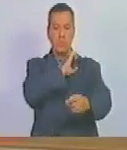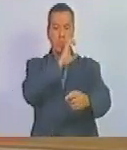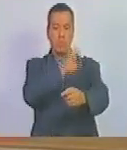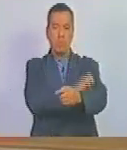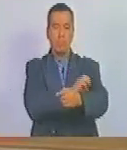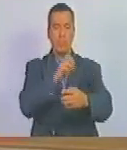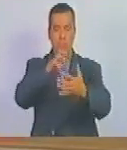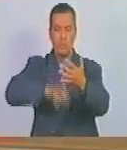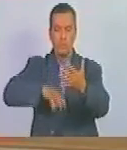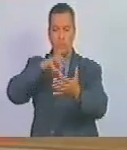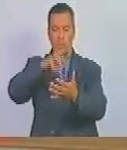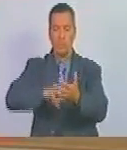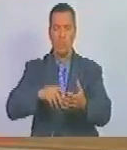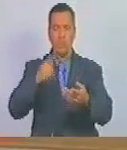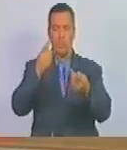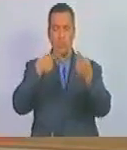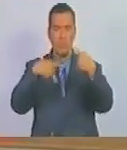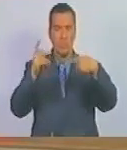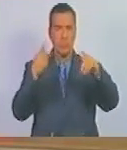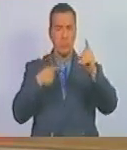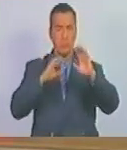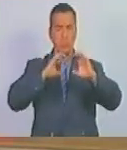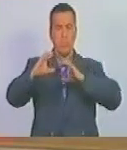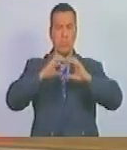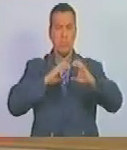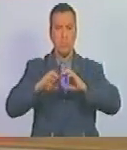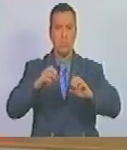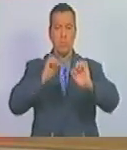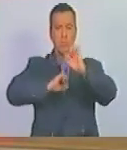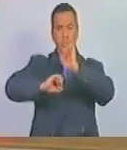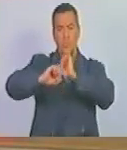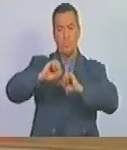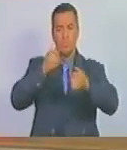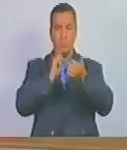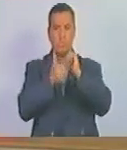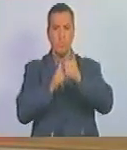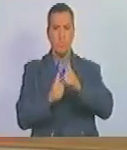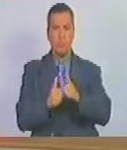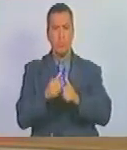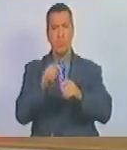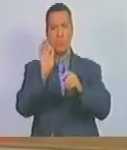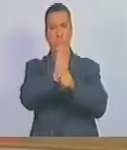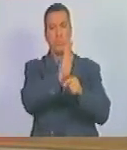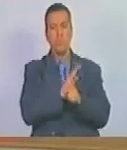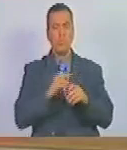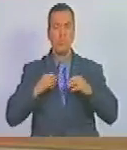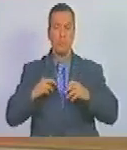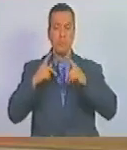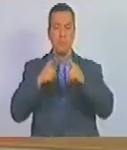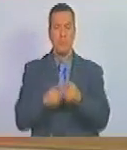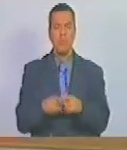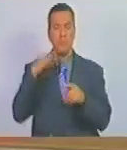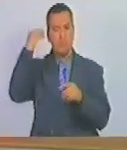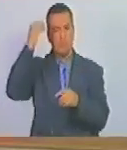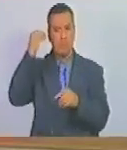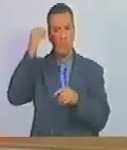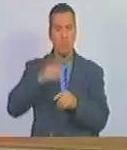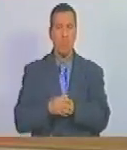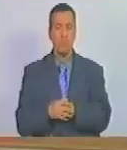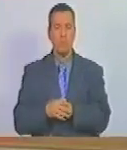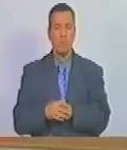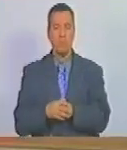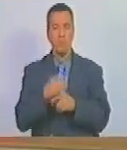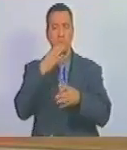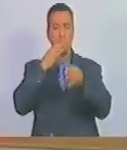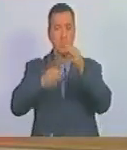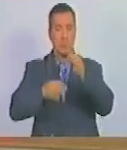agricultura turismo comunicación defensa deporte seguridad y salud considerando que